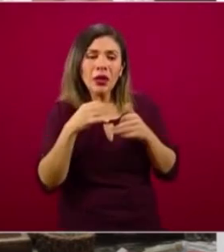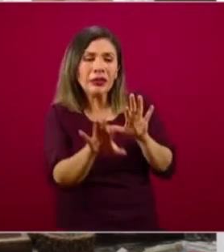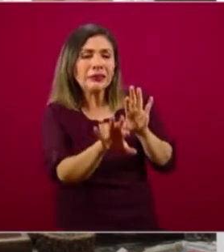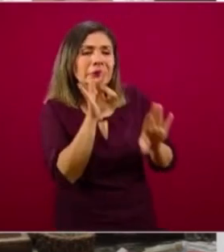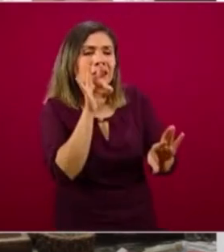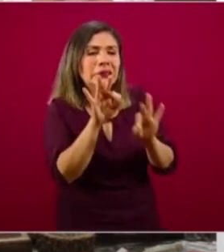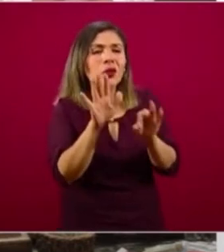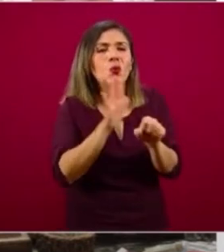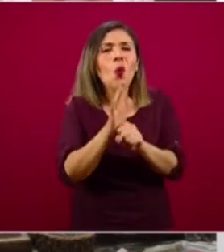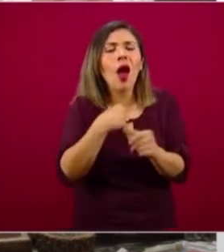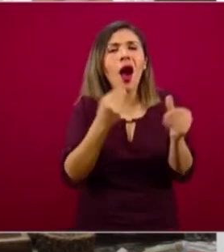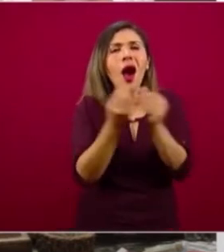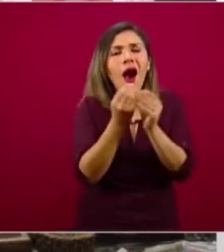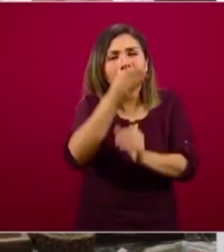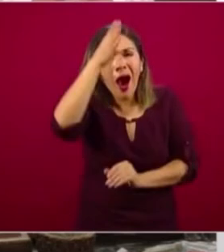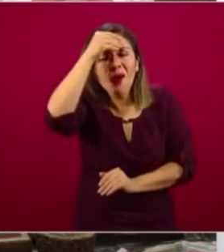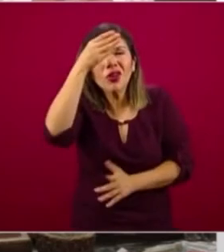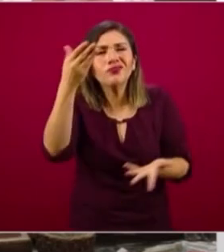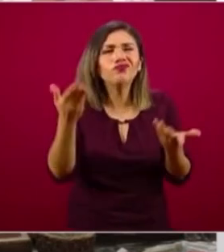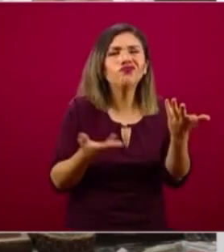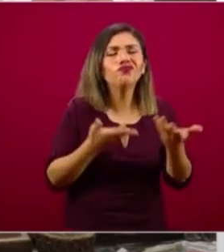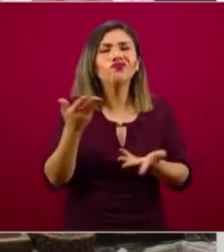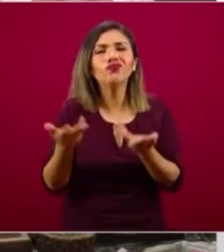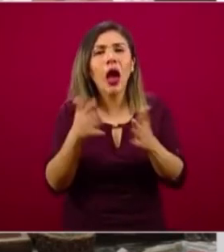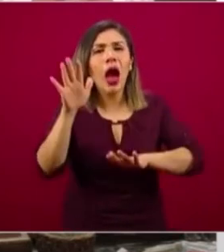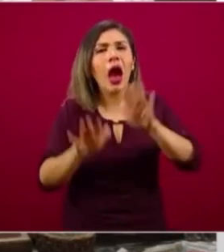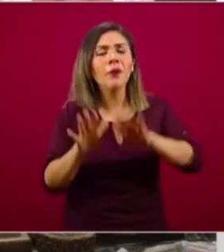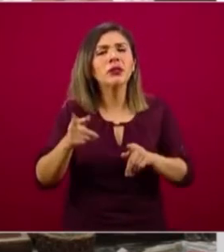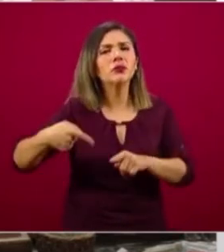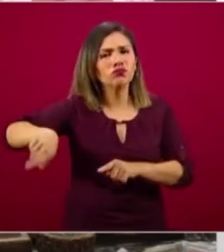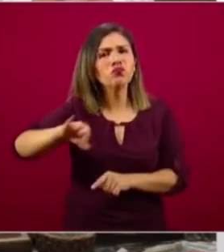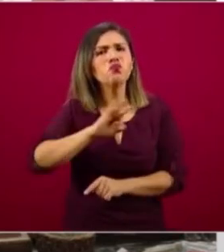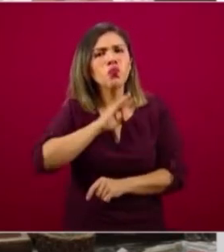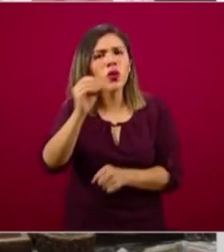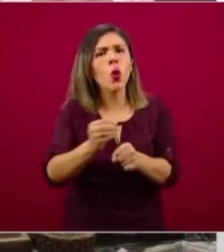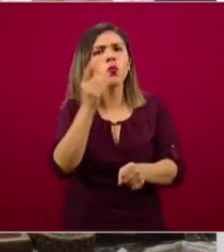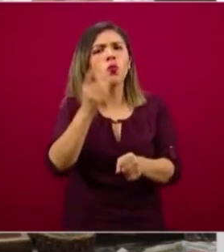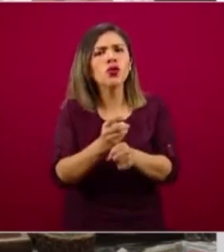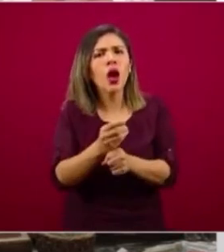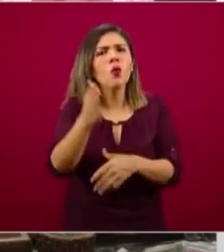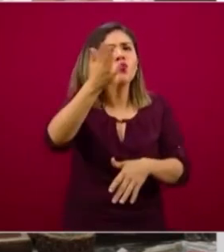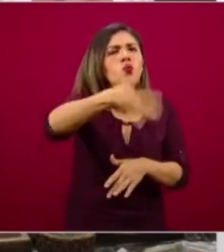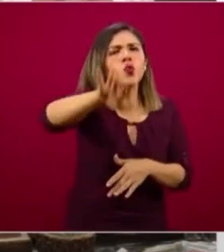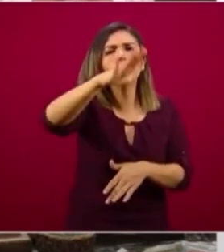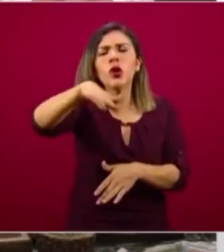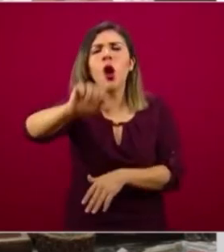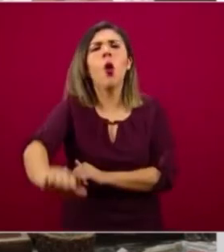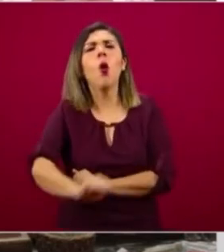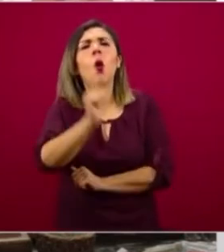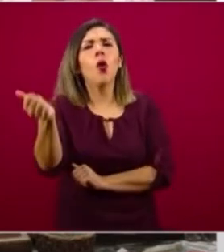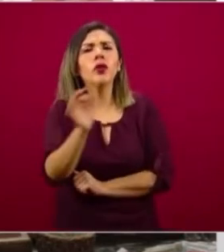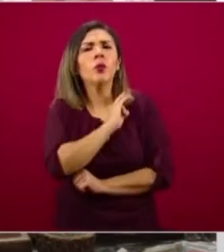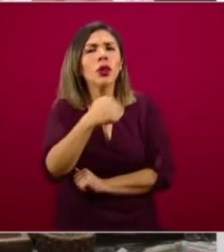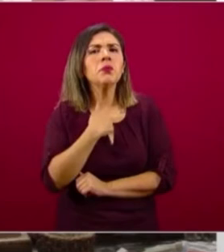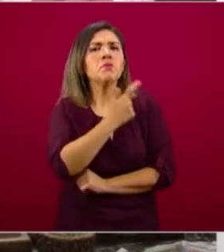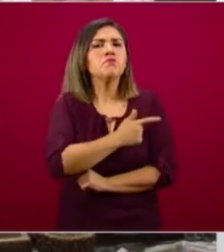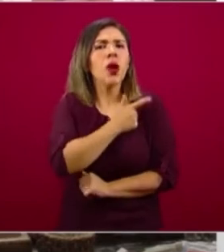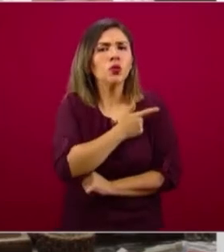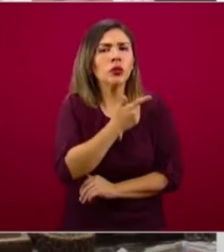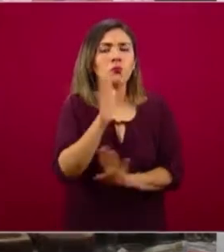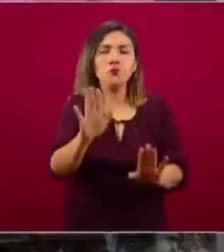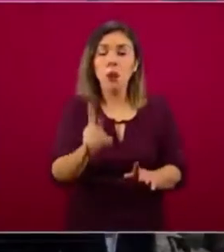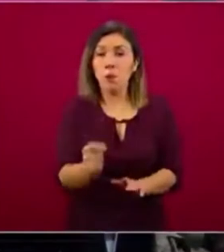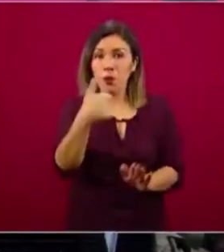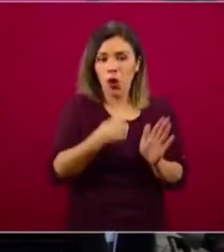de capacitación no tienen la oportunidad de buscar alguna otra que puedan llegar. Quizá en esta primera